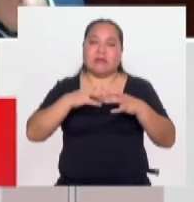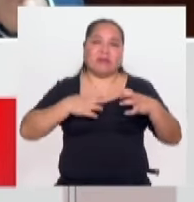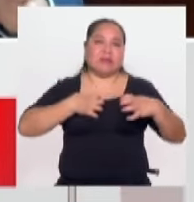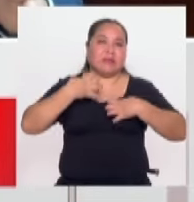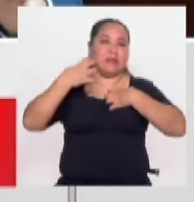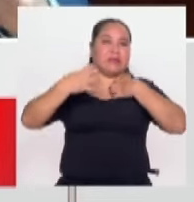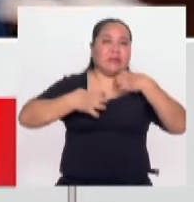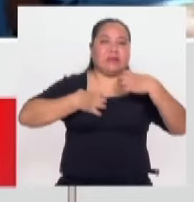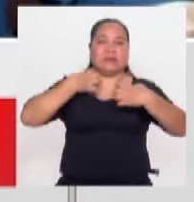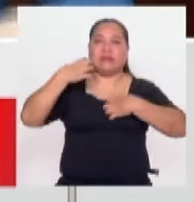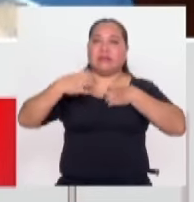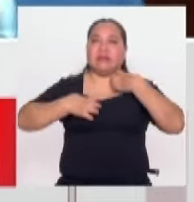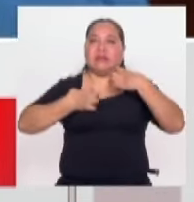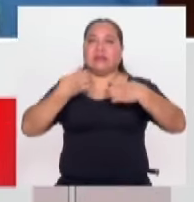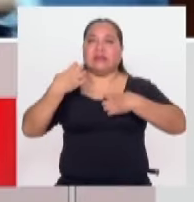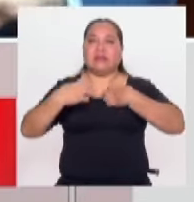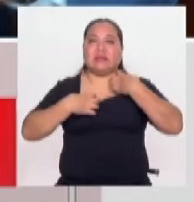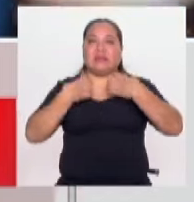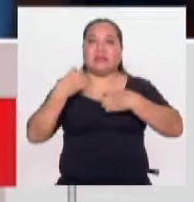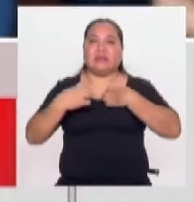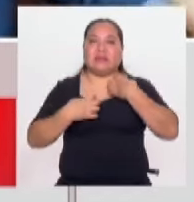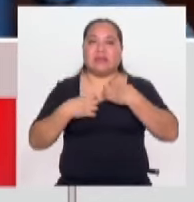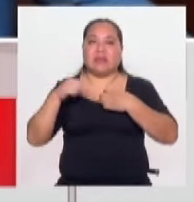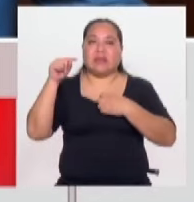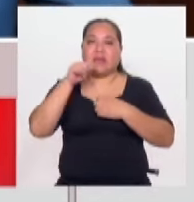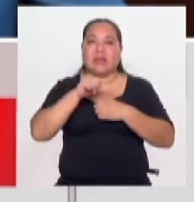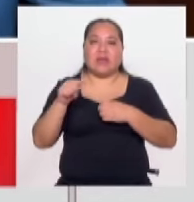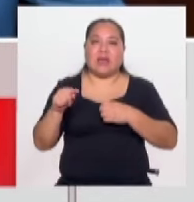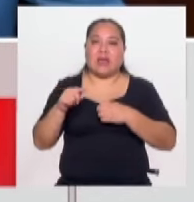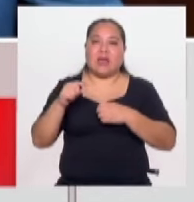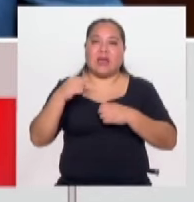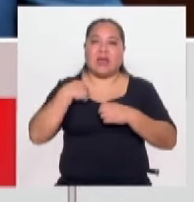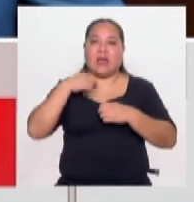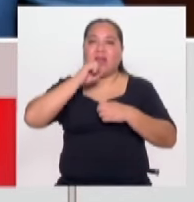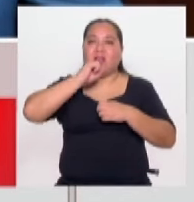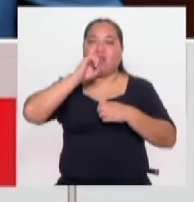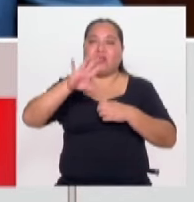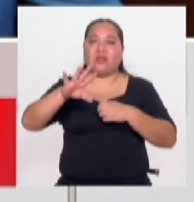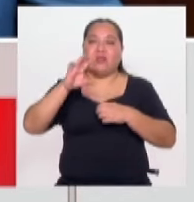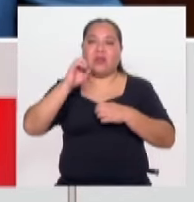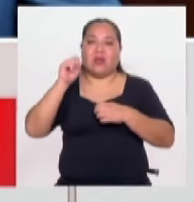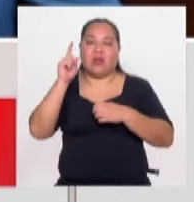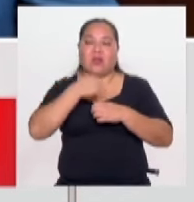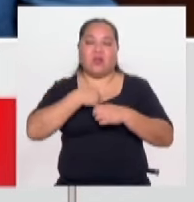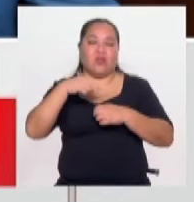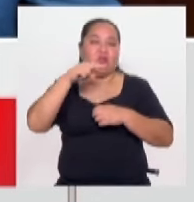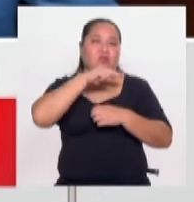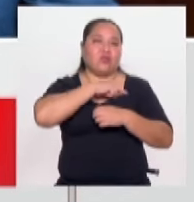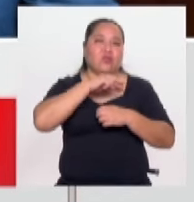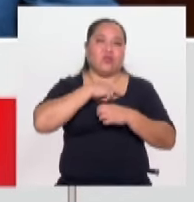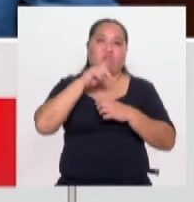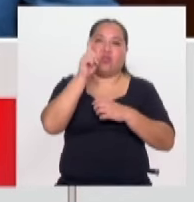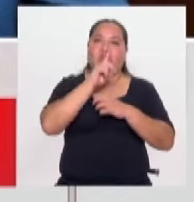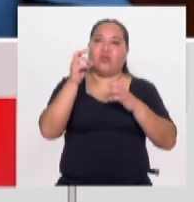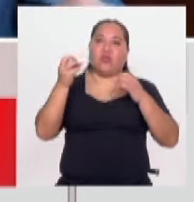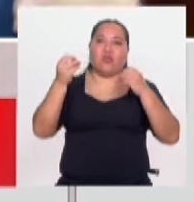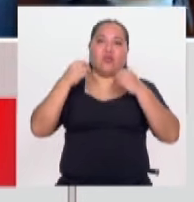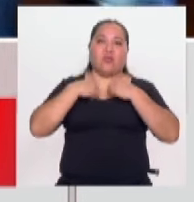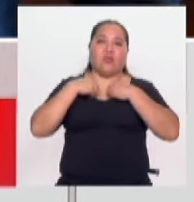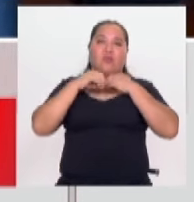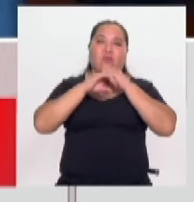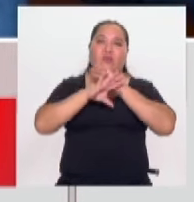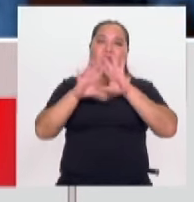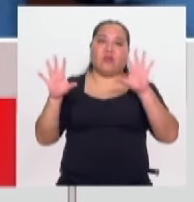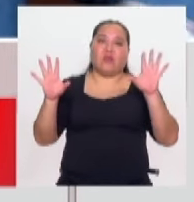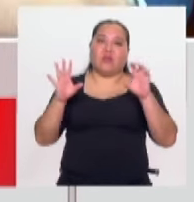Si usted nota en lo que hace, a nosotros no nos aplican esa política, digamos, dura. En cuanto a los pedales,